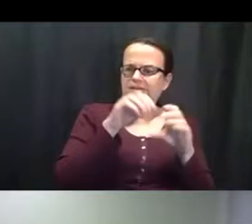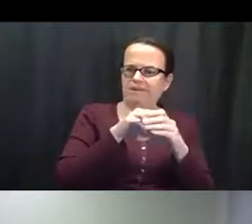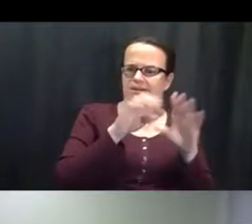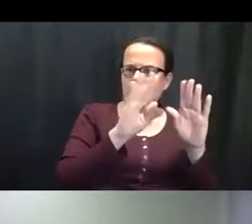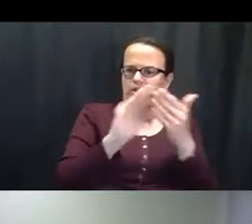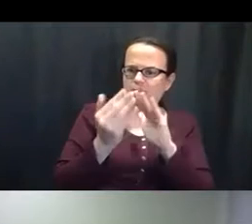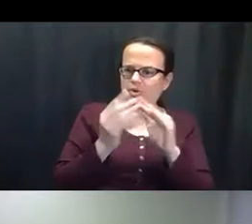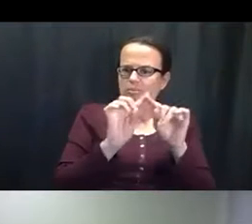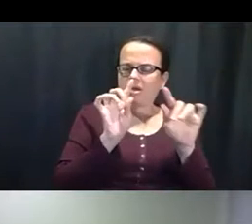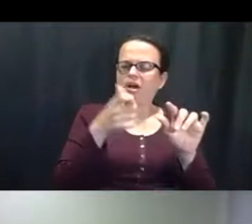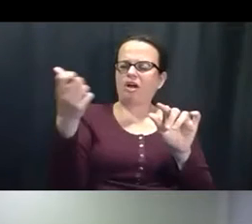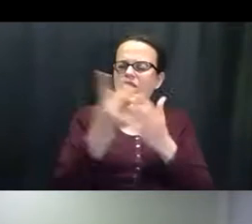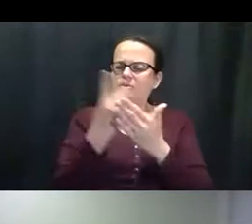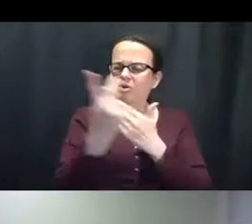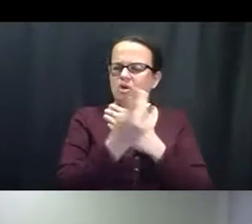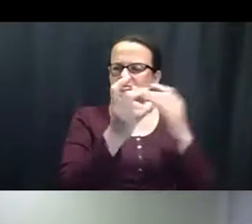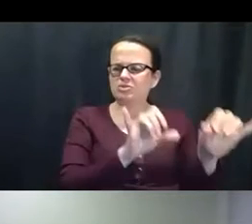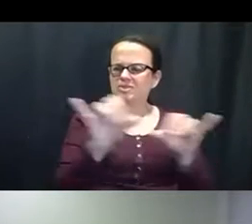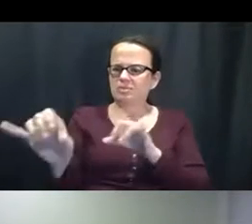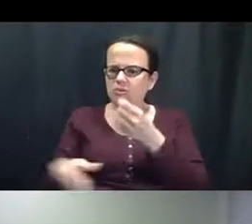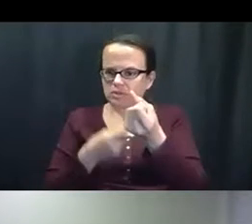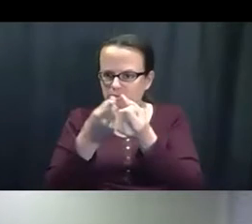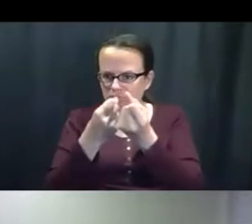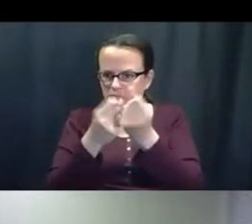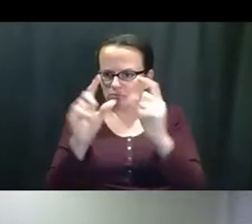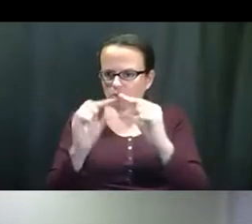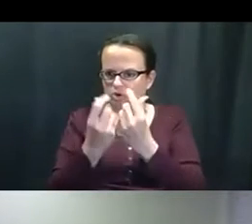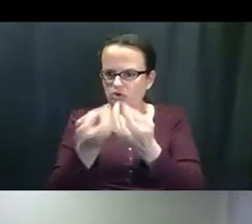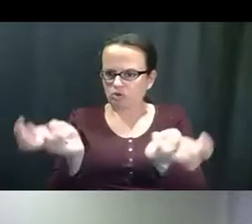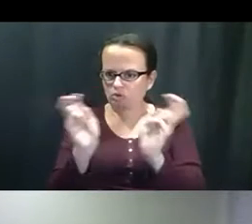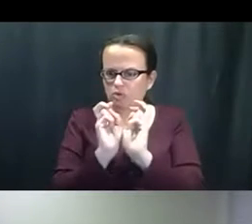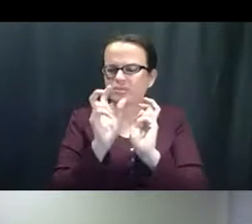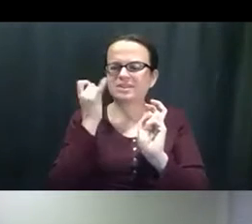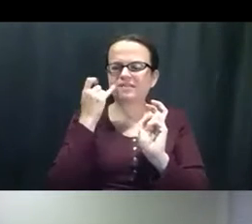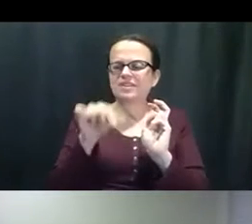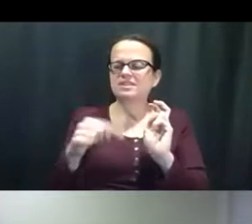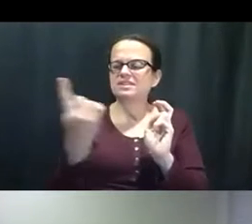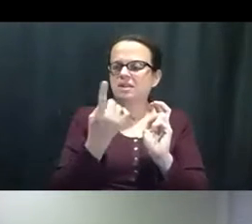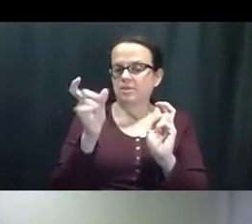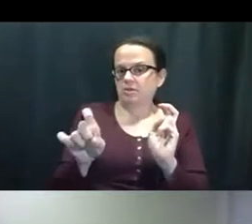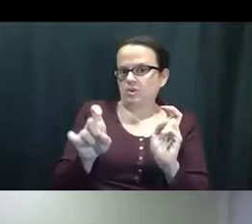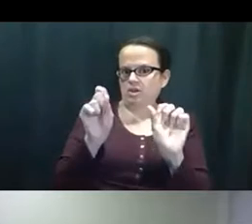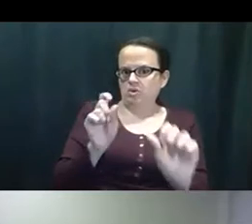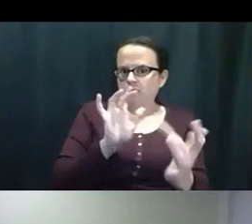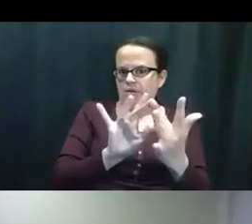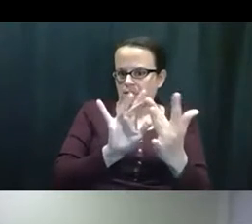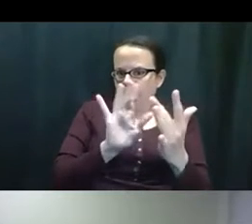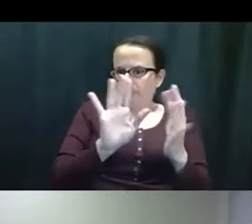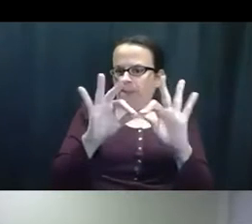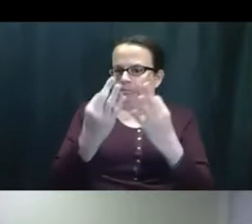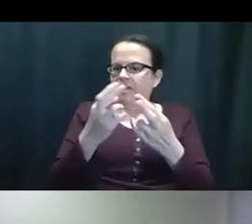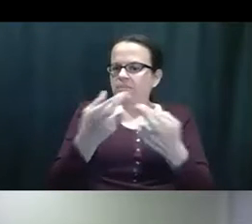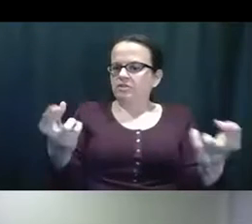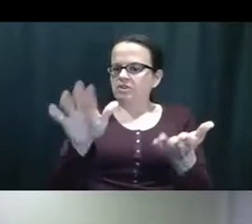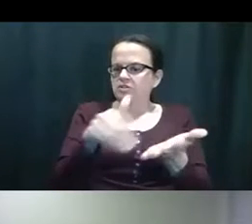para muchas personas en nuestras comunidades y otros programas que son de esta índole. Así que es algo que piense que alguien